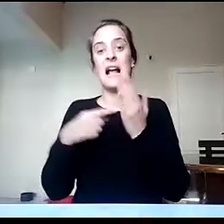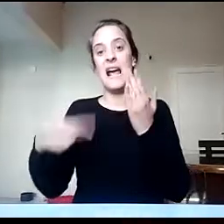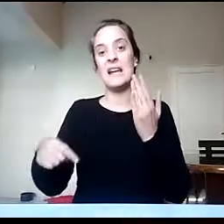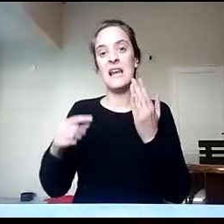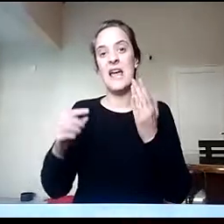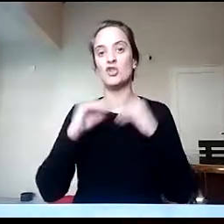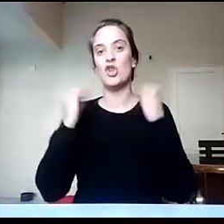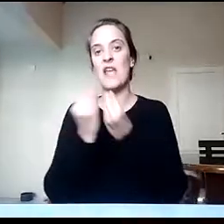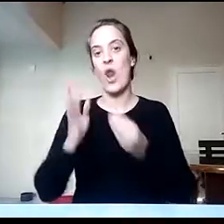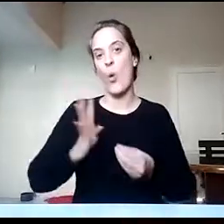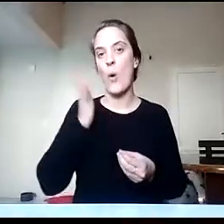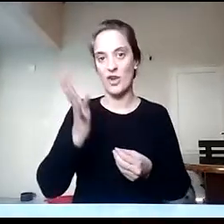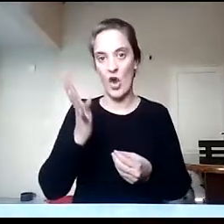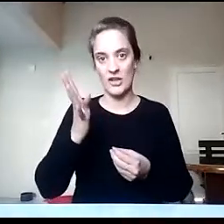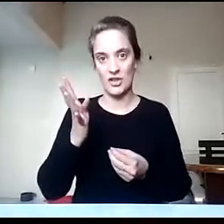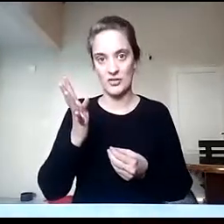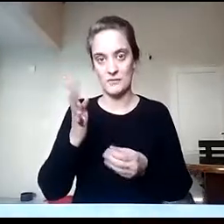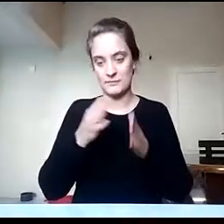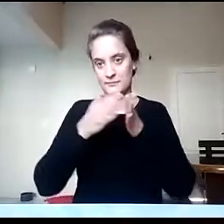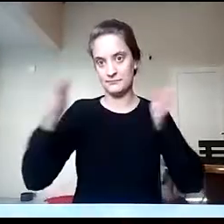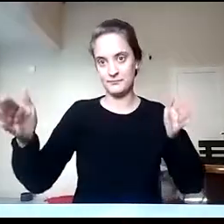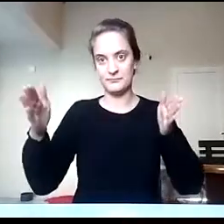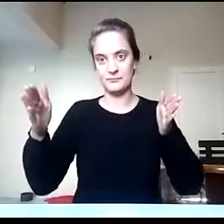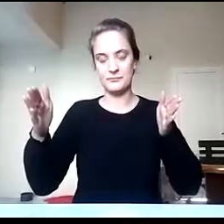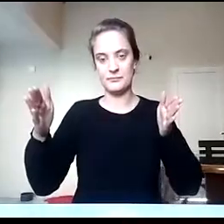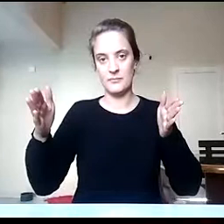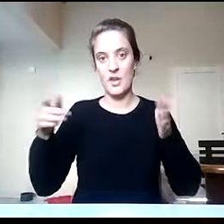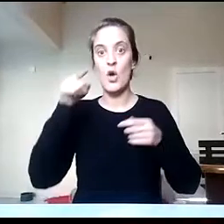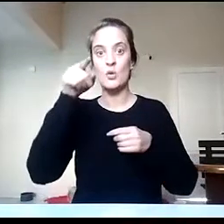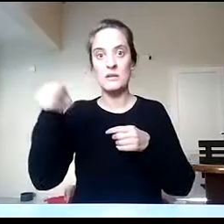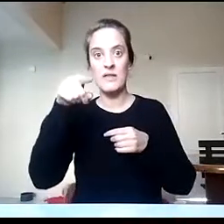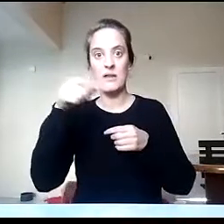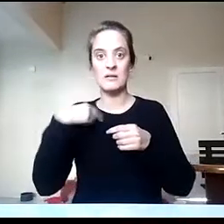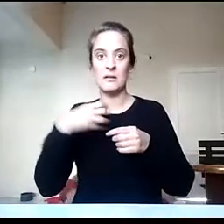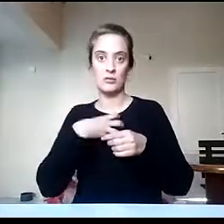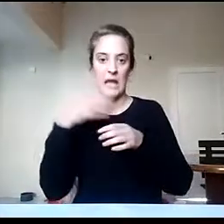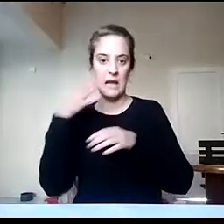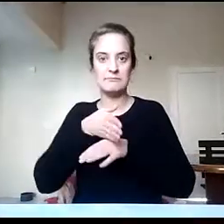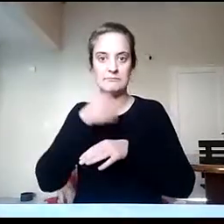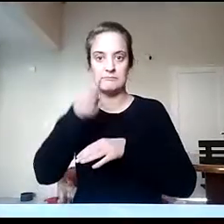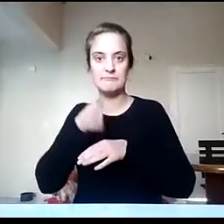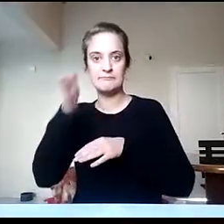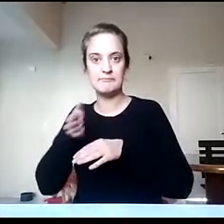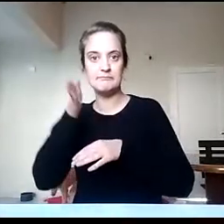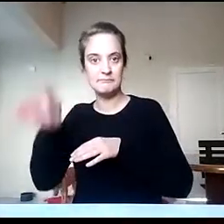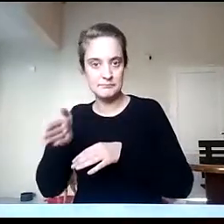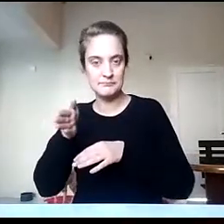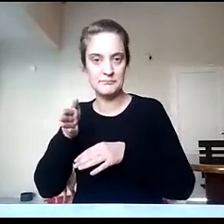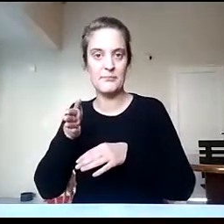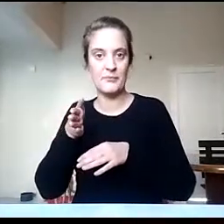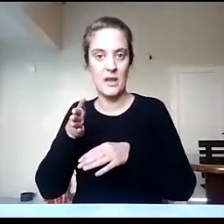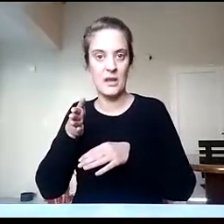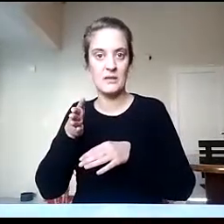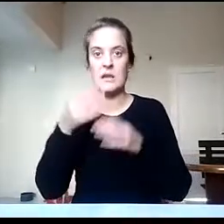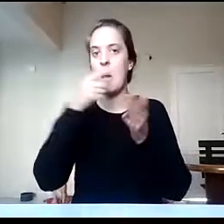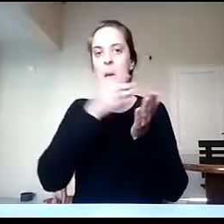años de duración, donde ustedes van a cursar o a transcurrir por diferentes materias o espacios curriculares que